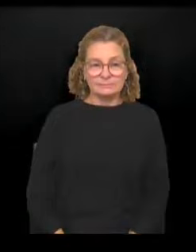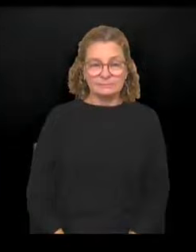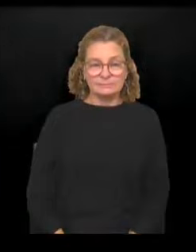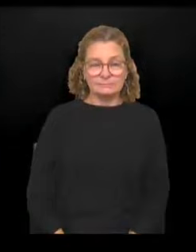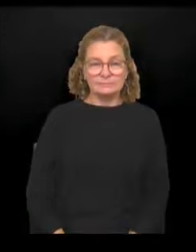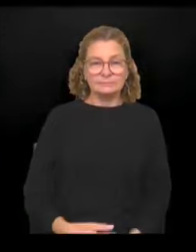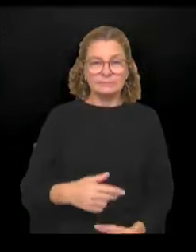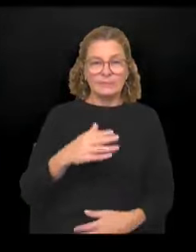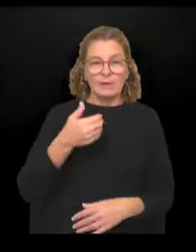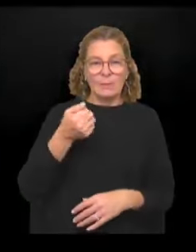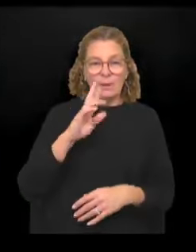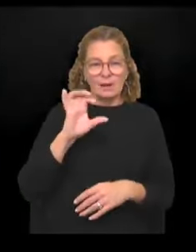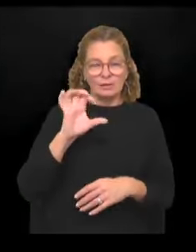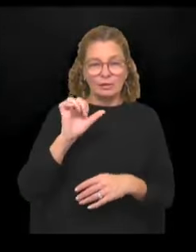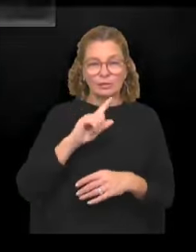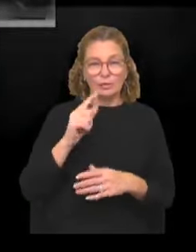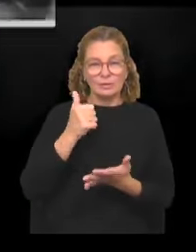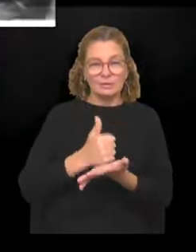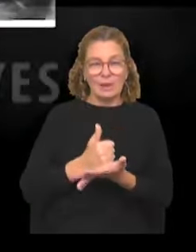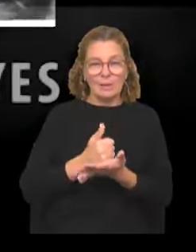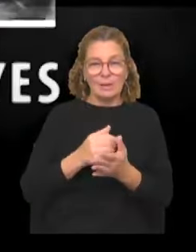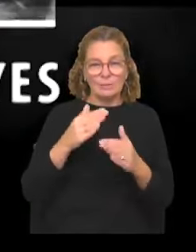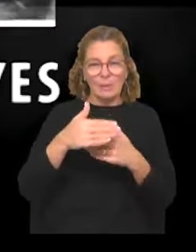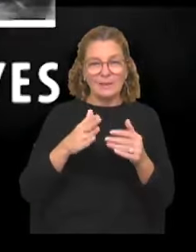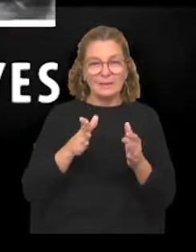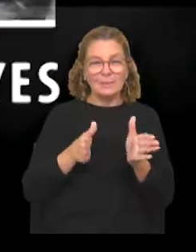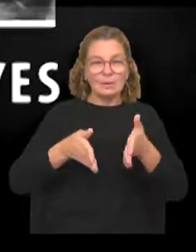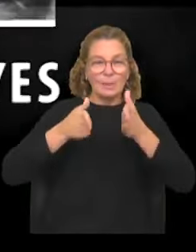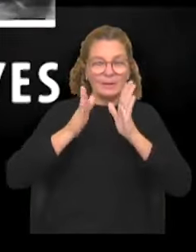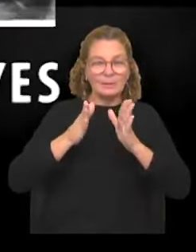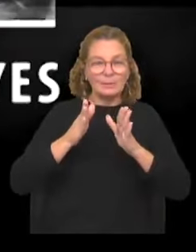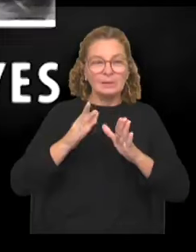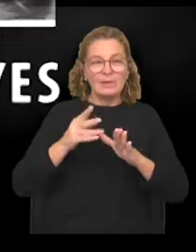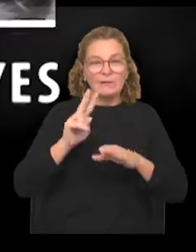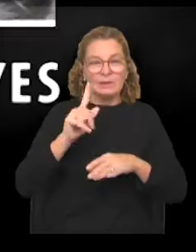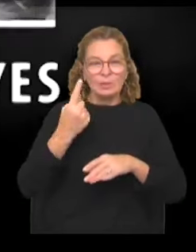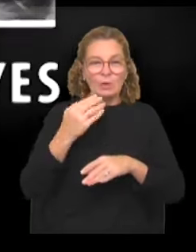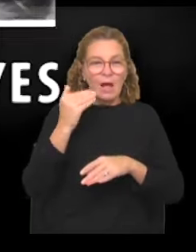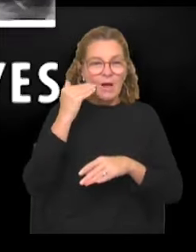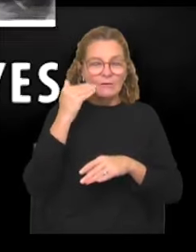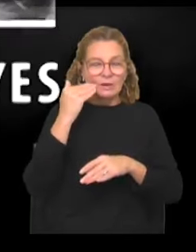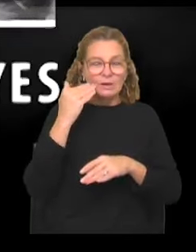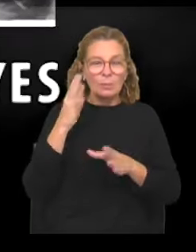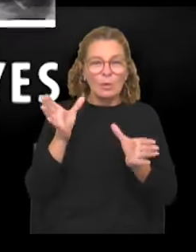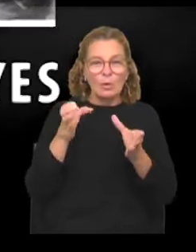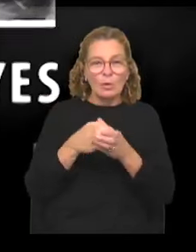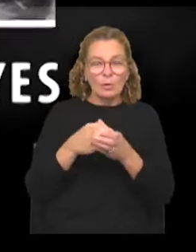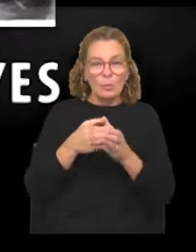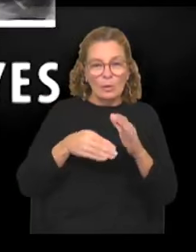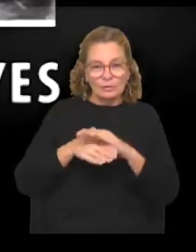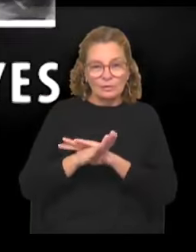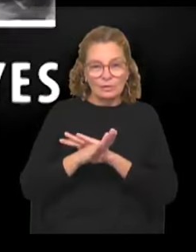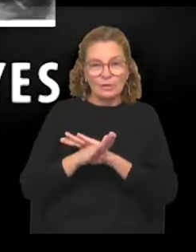Washington Barrios no estaba en su apartamento en la madrugada del 21 de abril de 1974 cuando un grupo de comando de